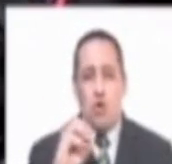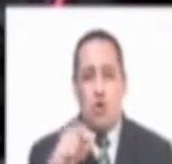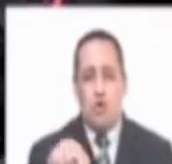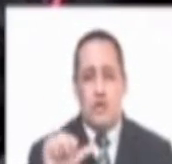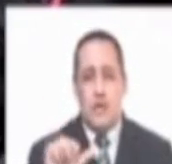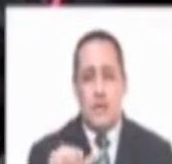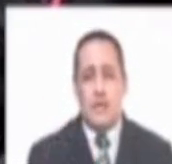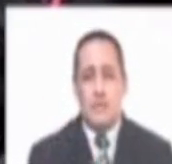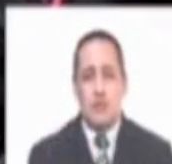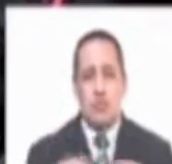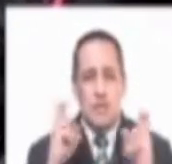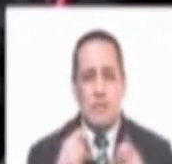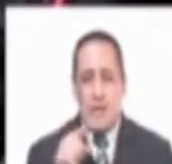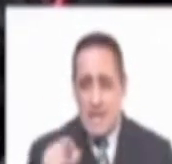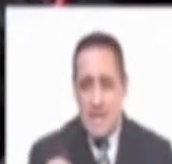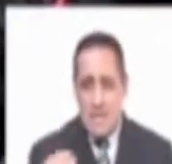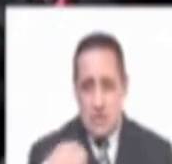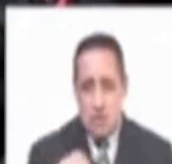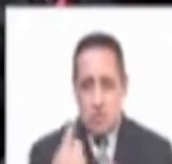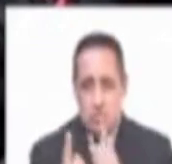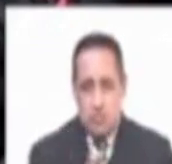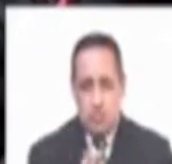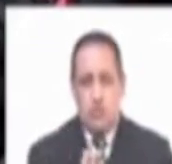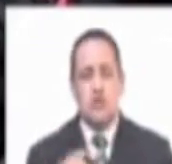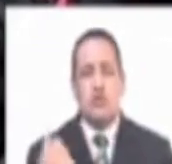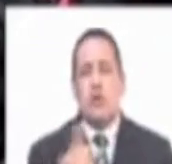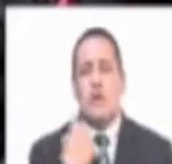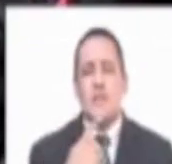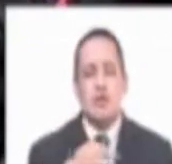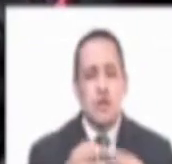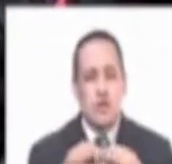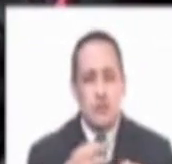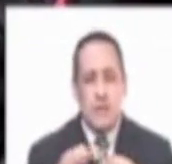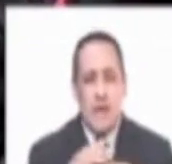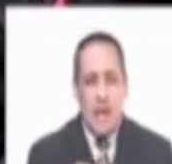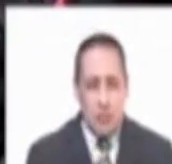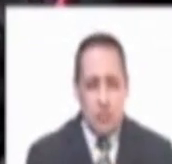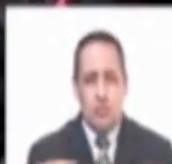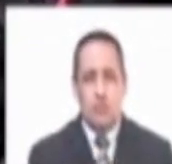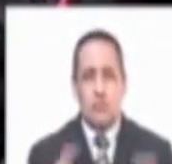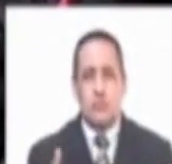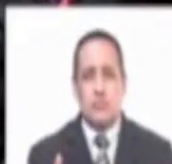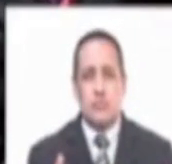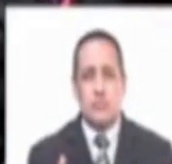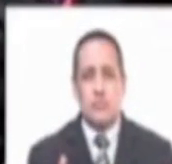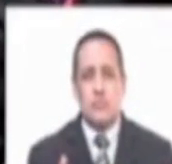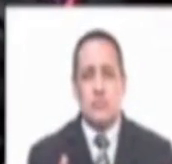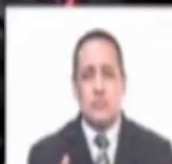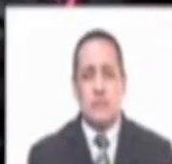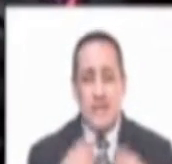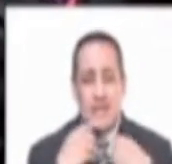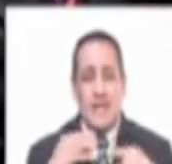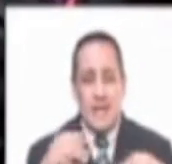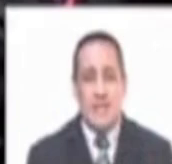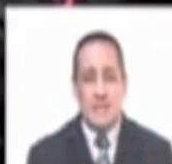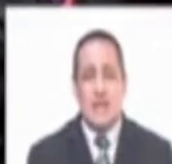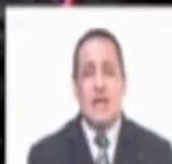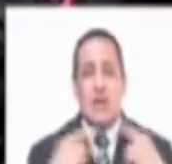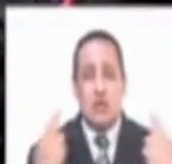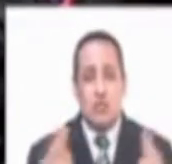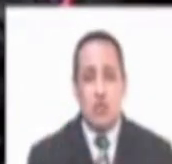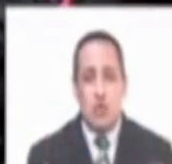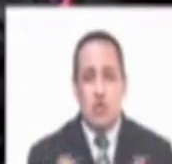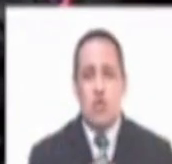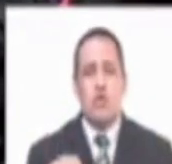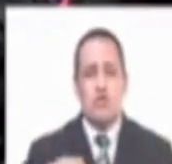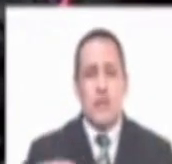un tema entre ella y yo Solamente quiero decirles que esa reunión